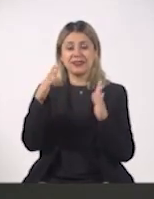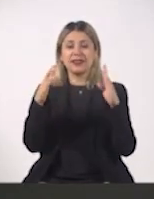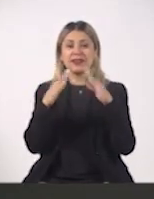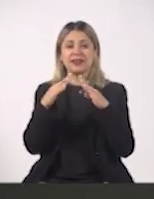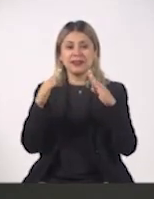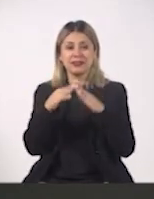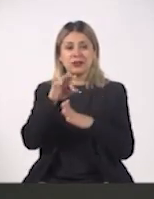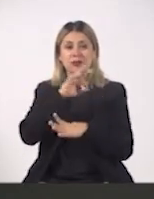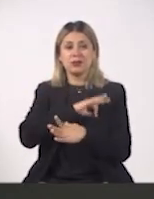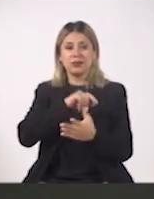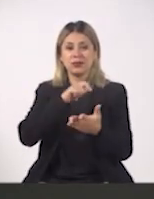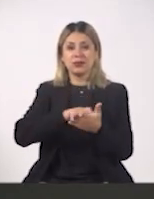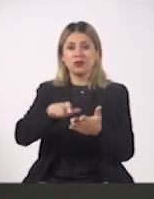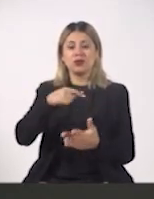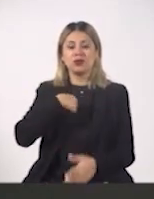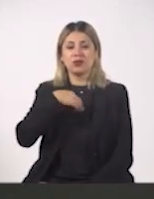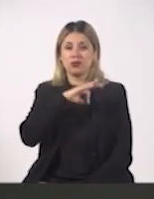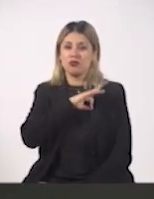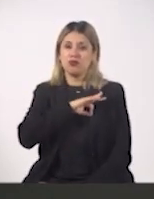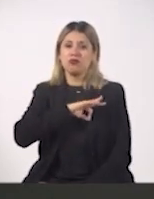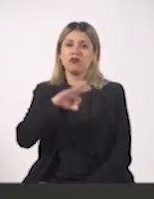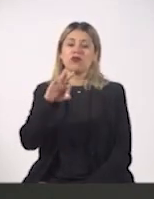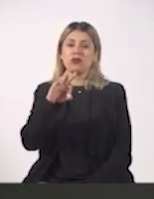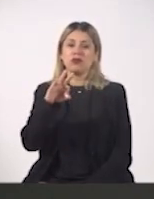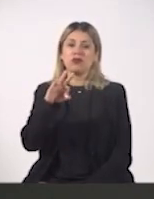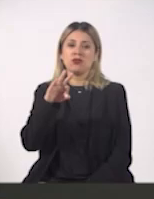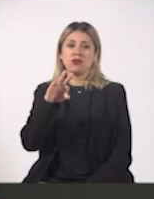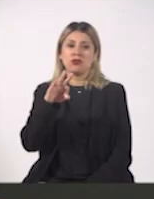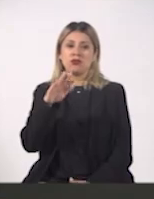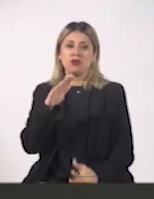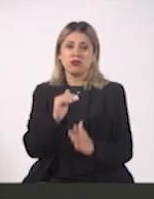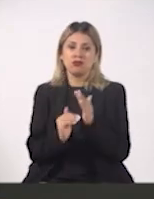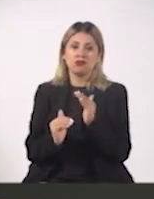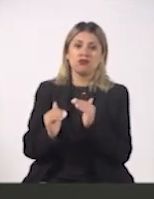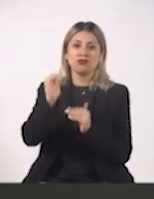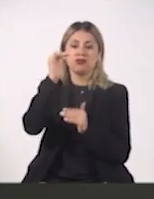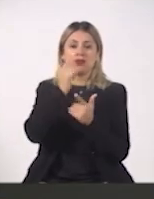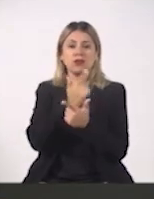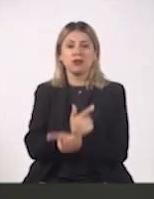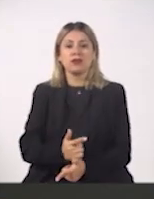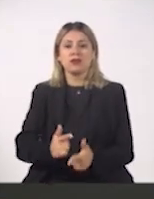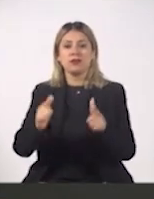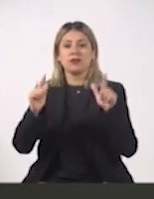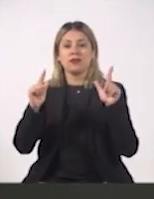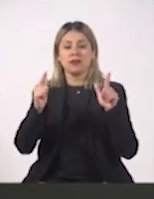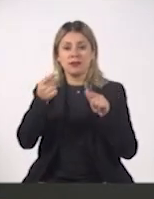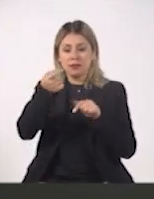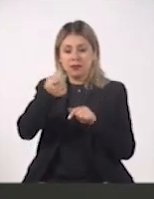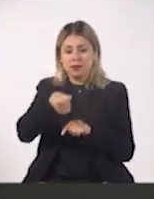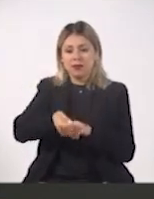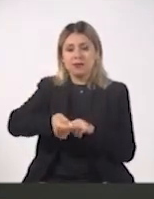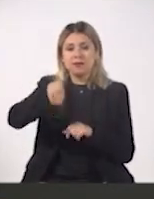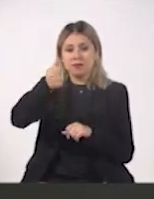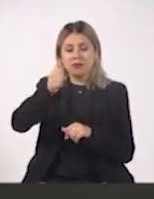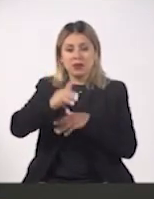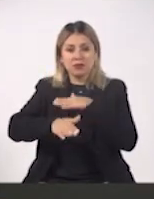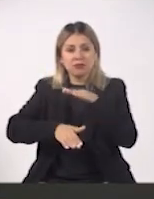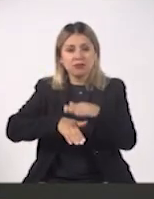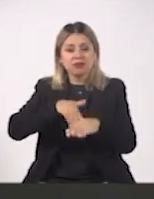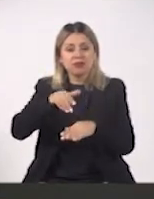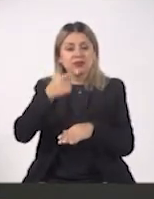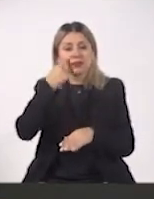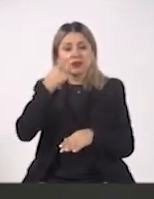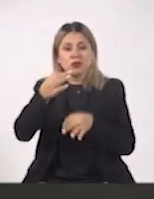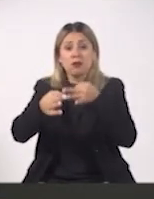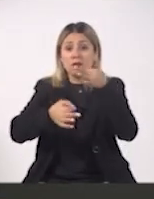comprar el libro Puedo Llegar. Tu camino a la libertad financiera comienza por el primer paso. Y bueno, pues va a estar a la oferta